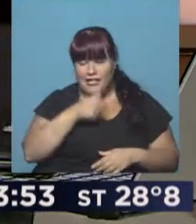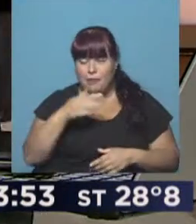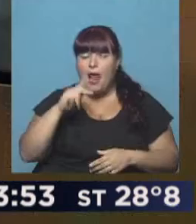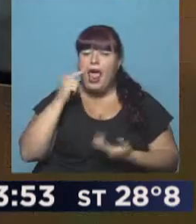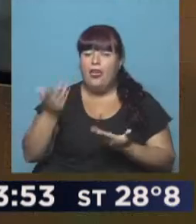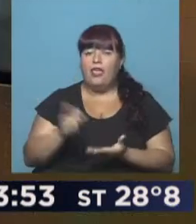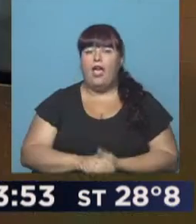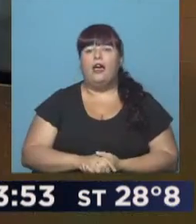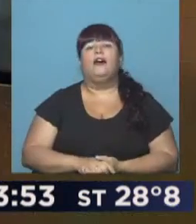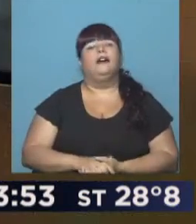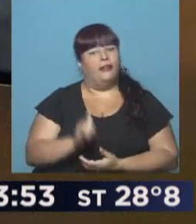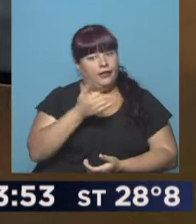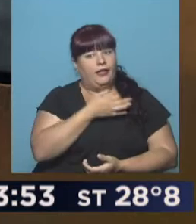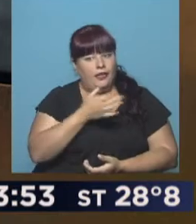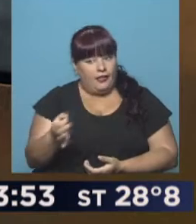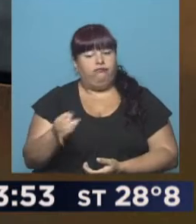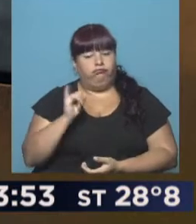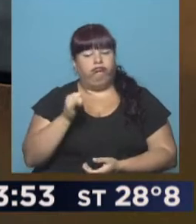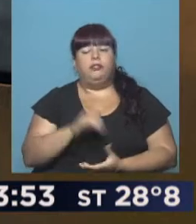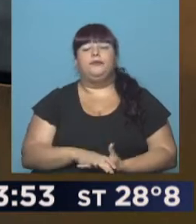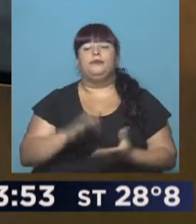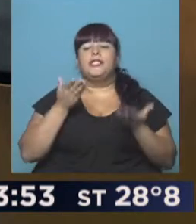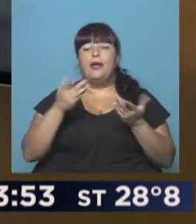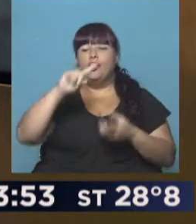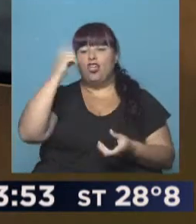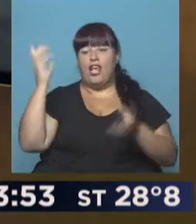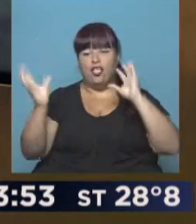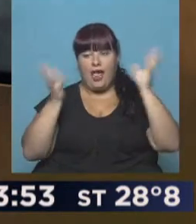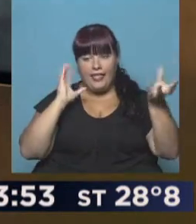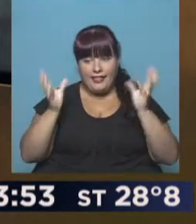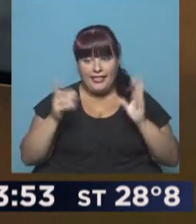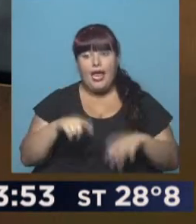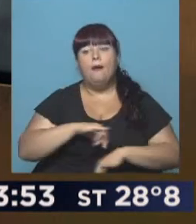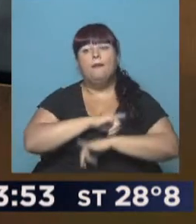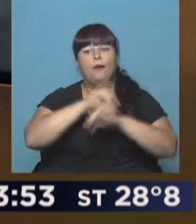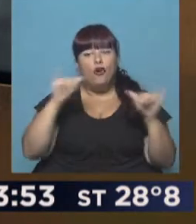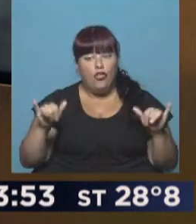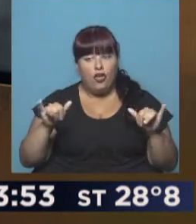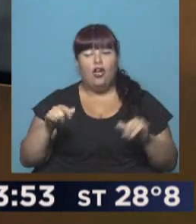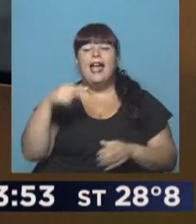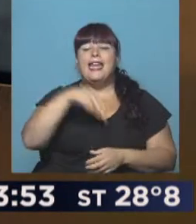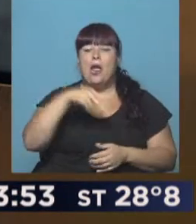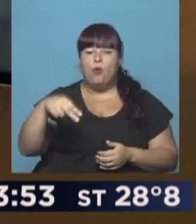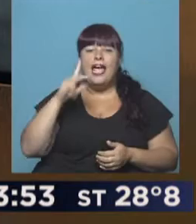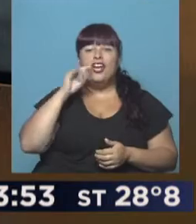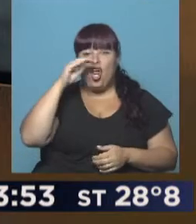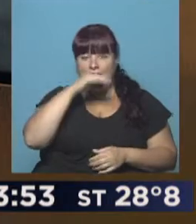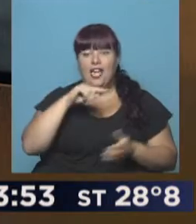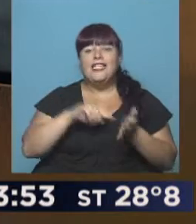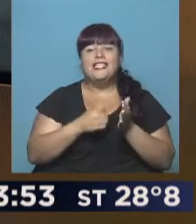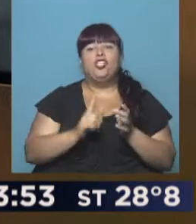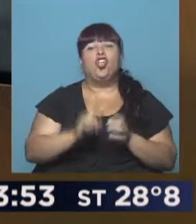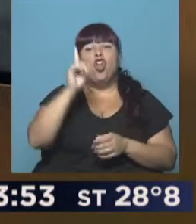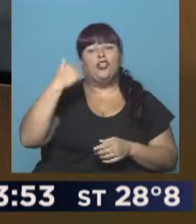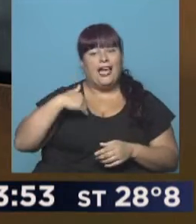Nadia. Así es Alejandro, efectivamente, el Servicio Meteorológico Nacional nos está avisando que en Neuquén, Río Negro, centro y norte